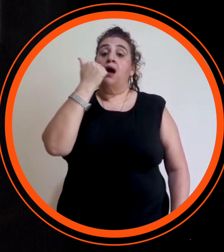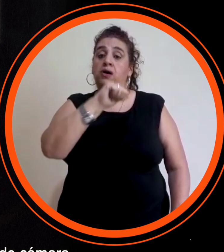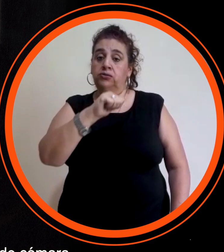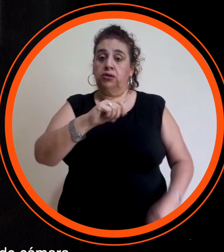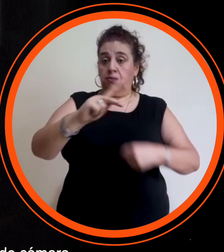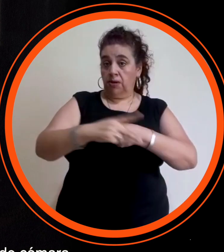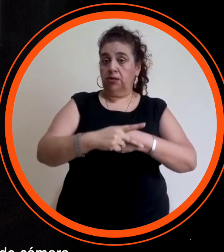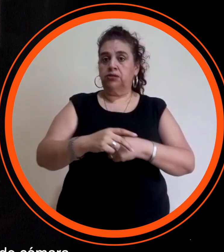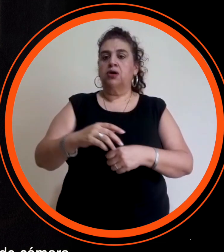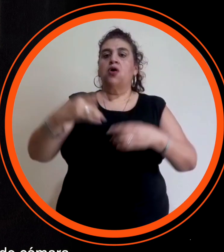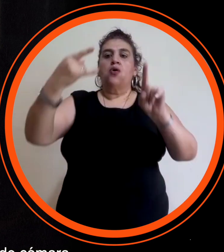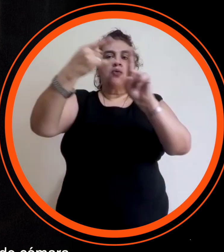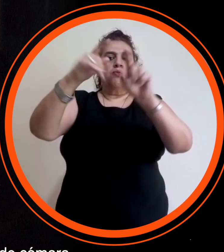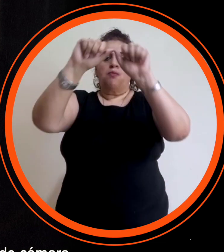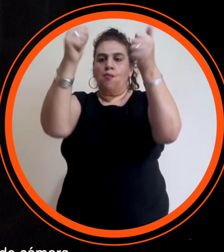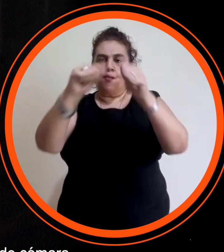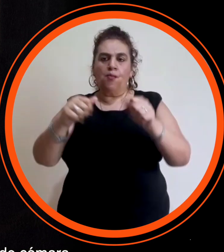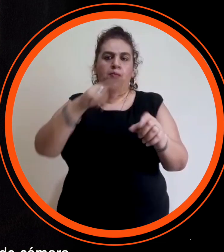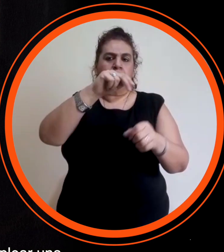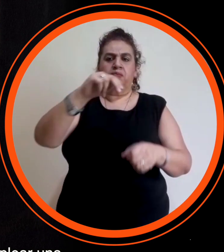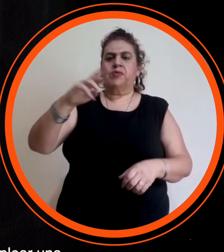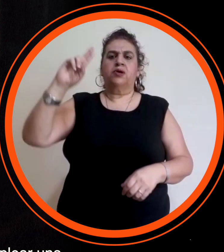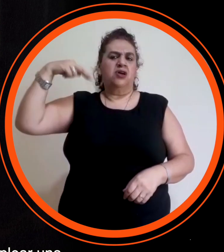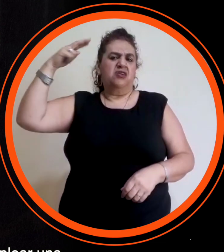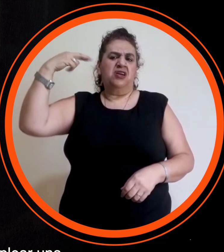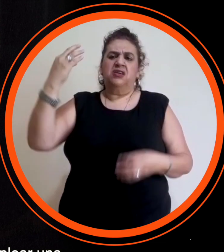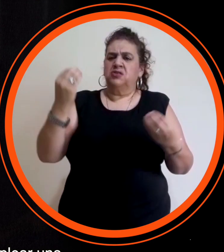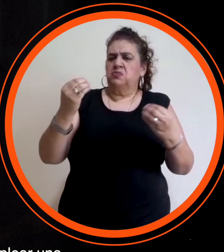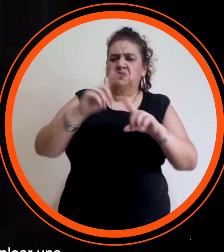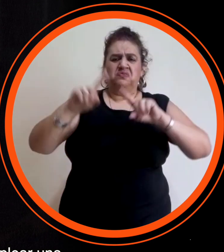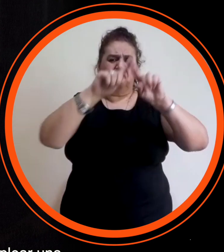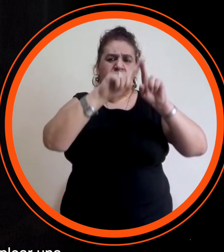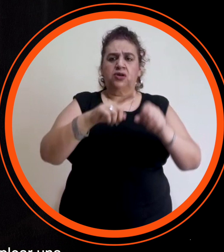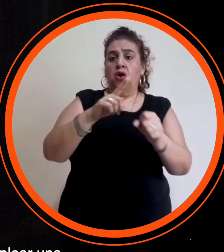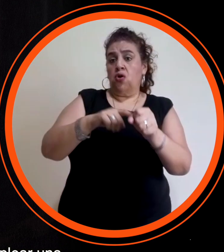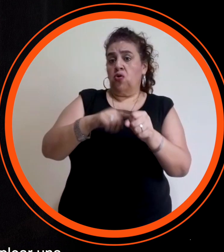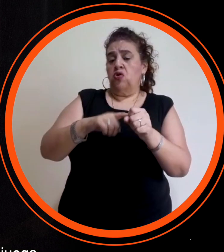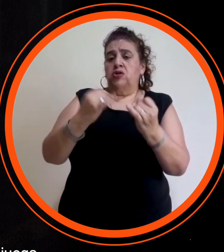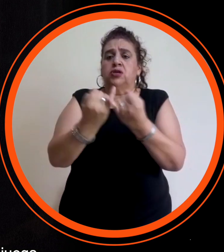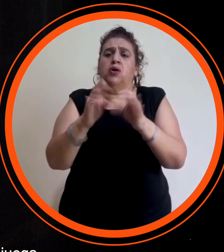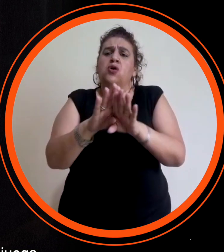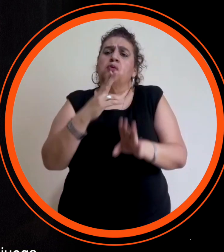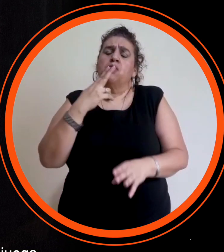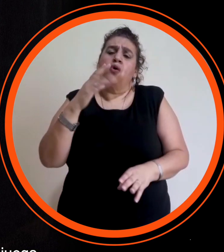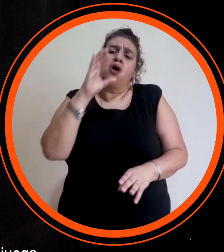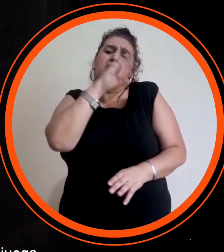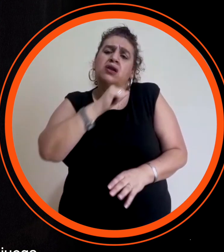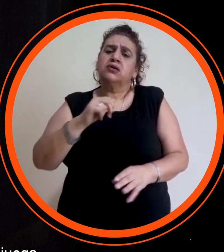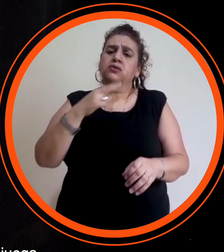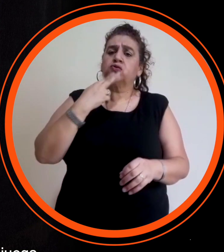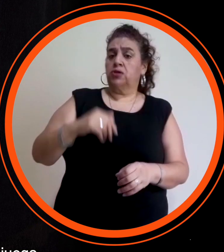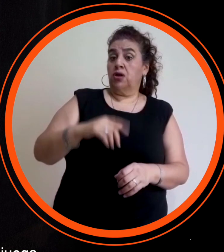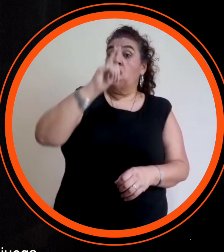Su labor como pintor de cámara fue prolífica y se destacó por emplear una gama cromática cálida, así como por un